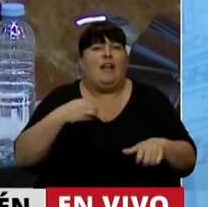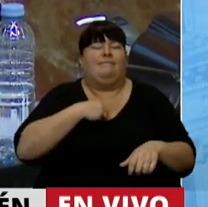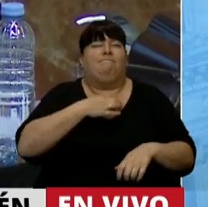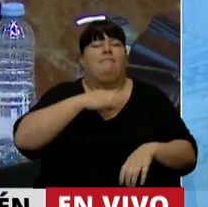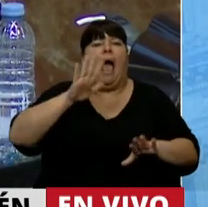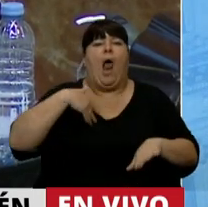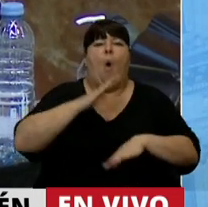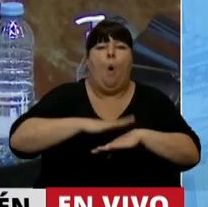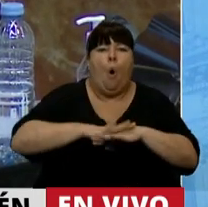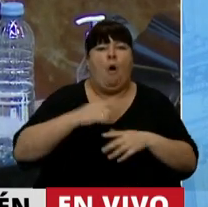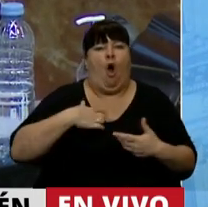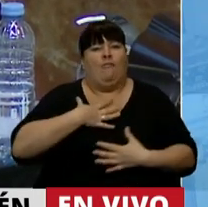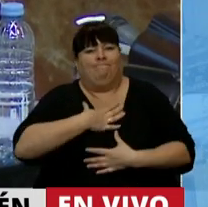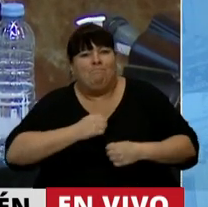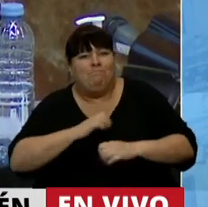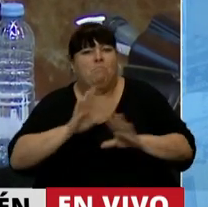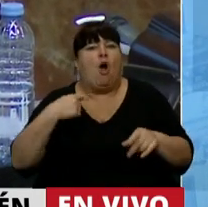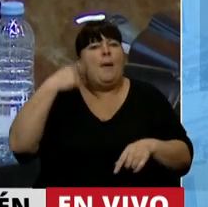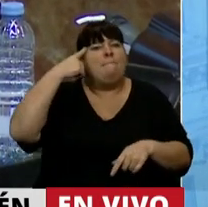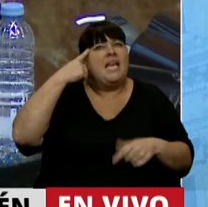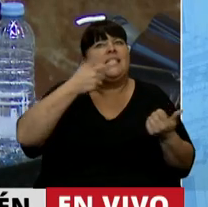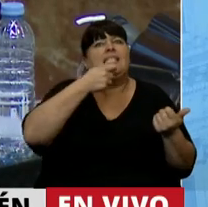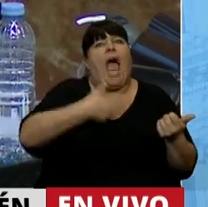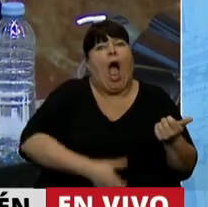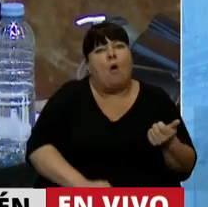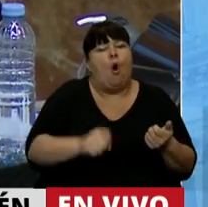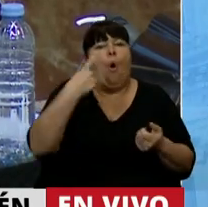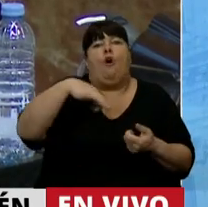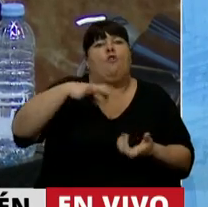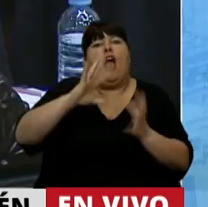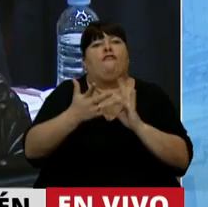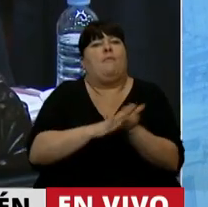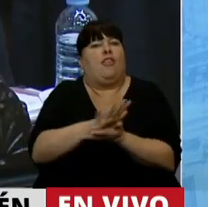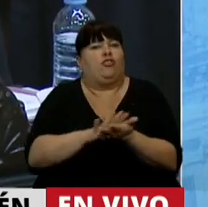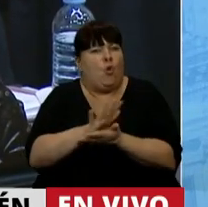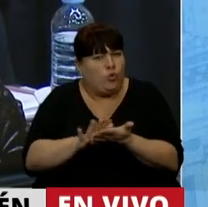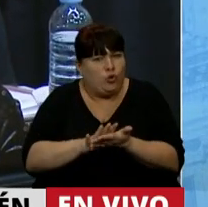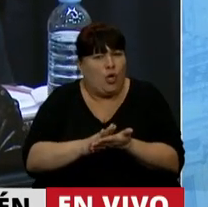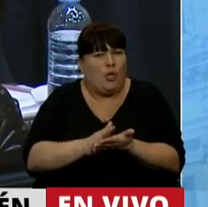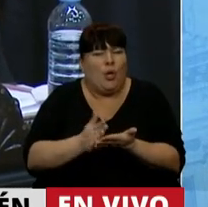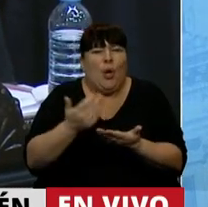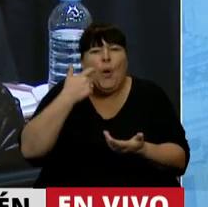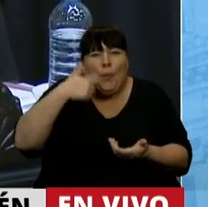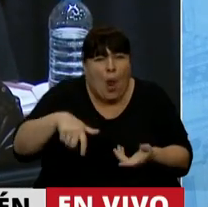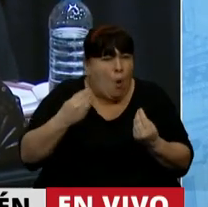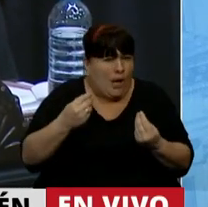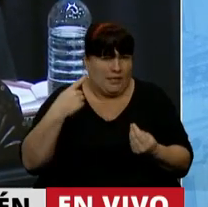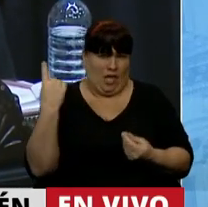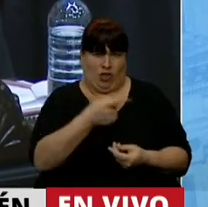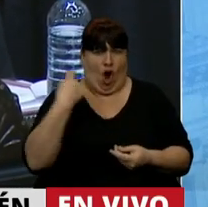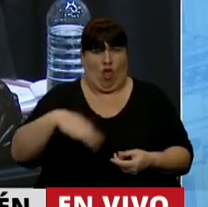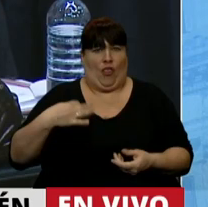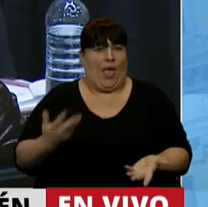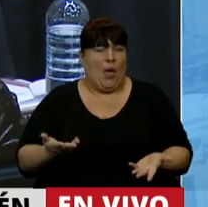culpa o remordimiento por pensar en el aborto como única solución. Vergüenza deberíamos sentir